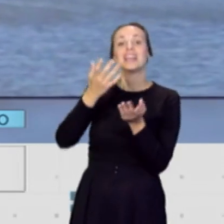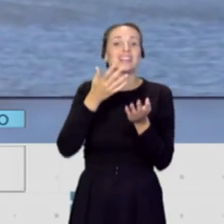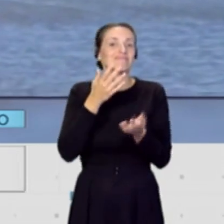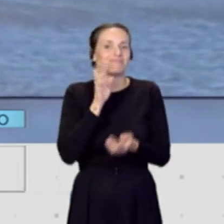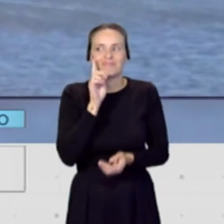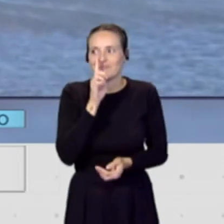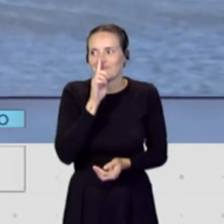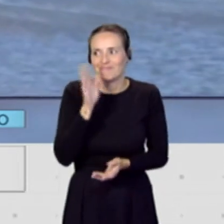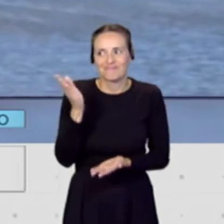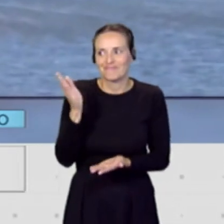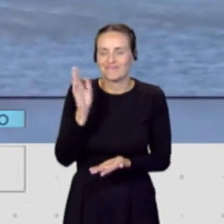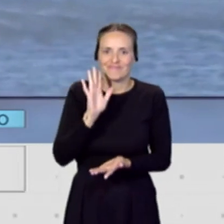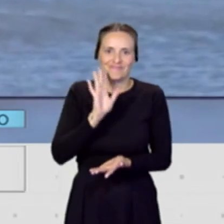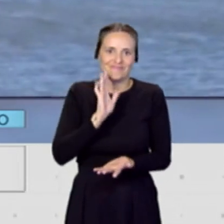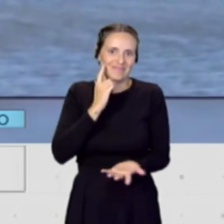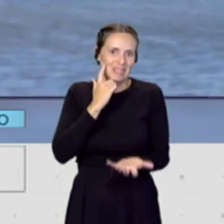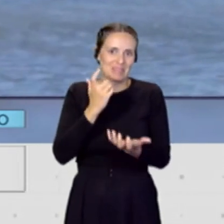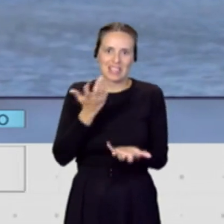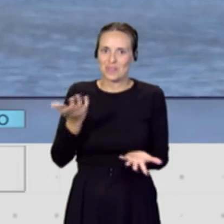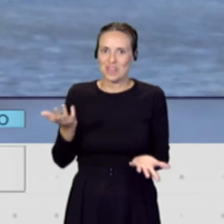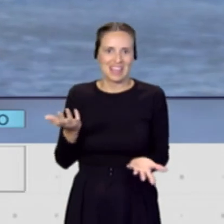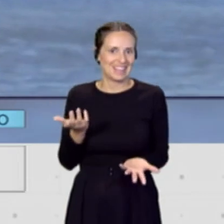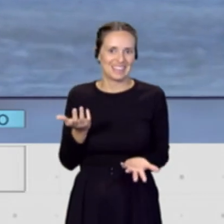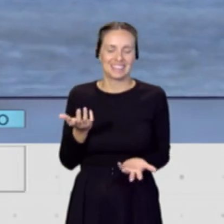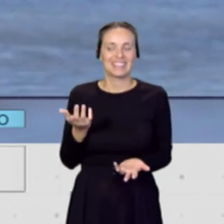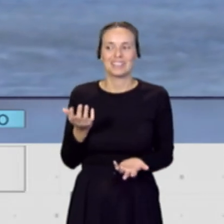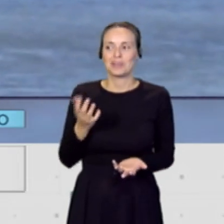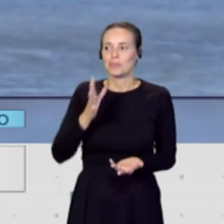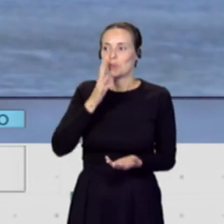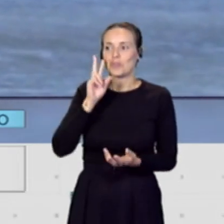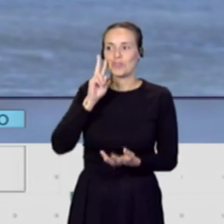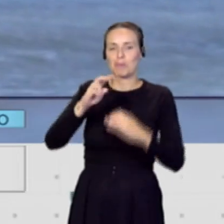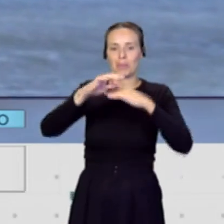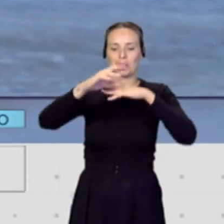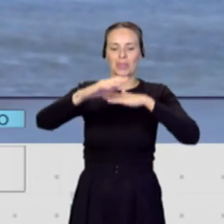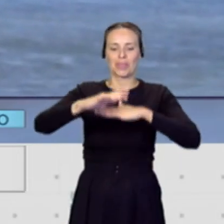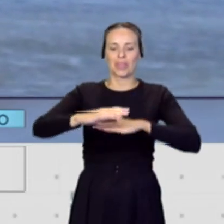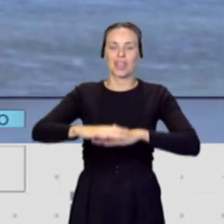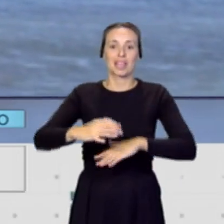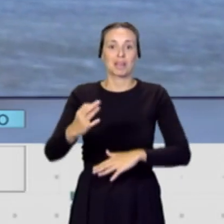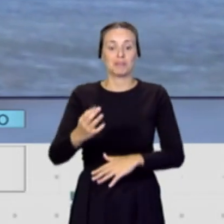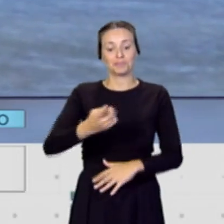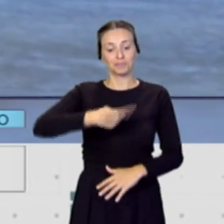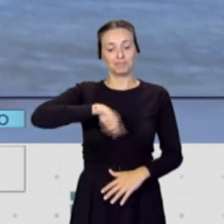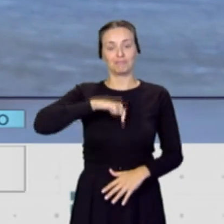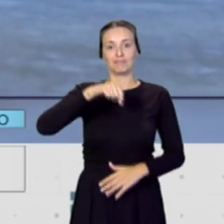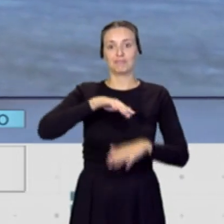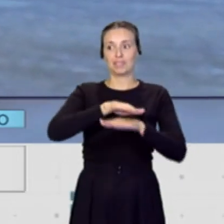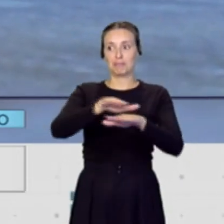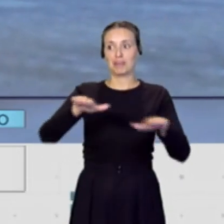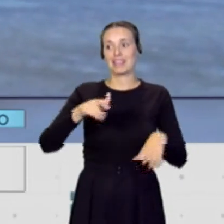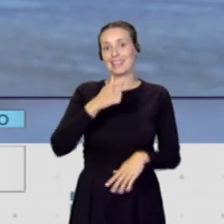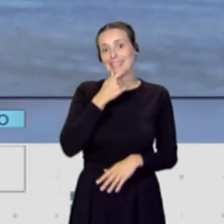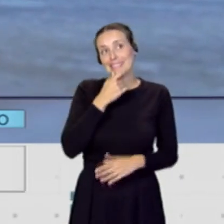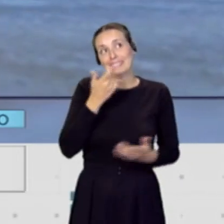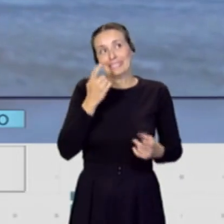decimos, en donde podemos ver los efectos de estas bajamares. Nosotros desde aquí, desde la playa de las canteras, hemos intentado